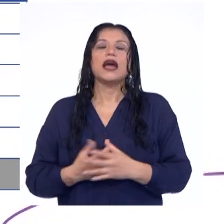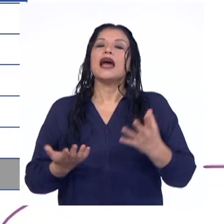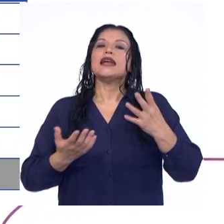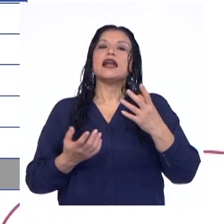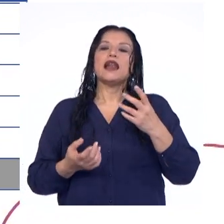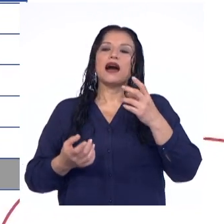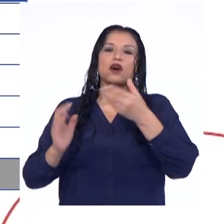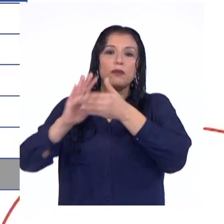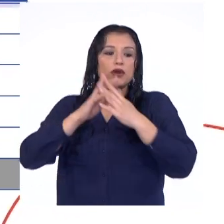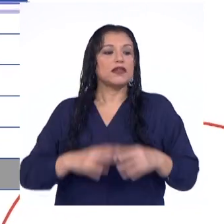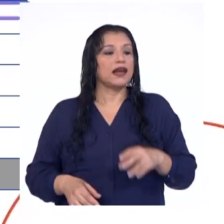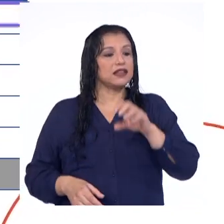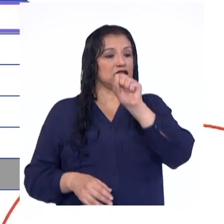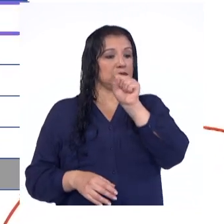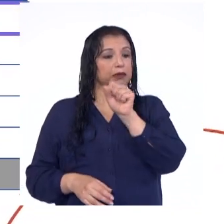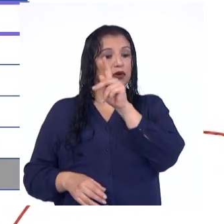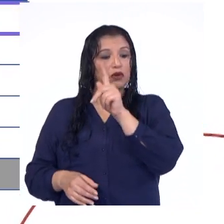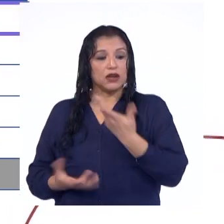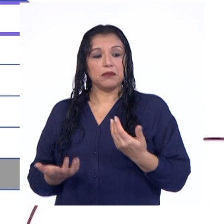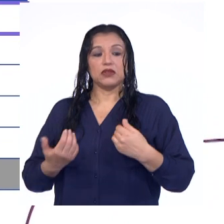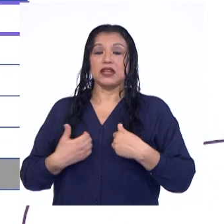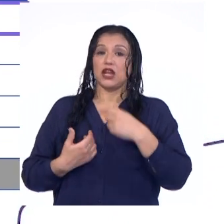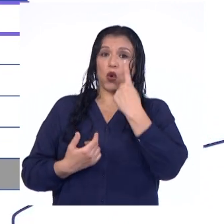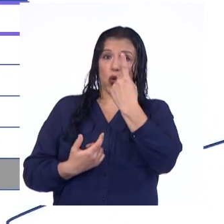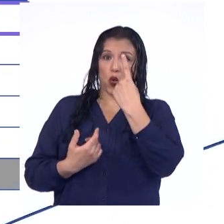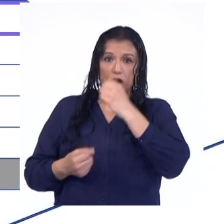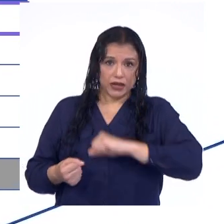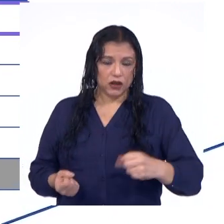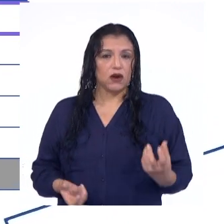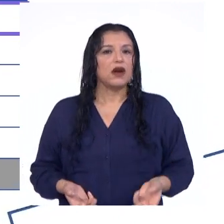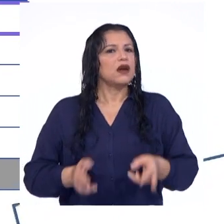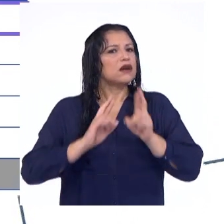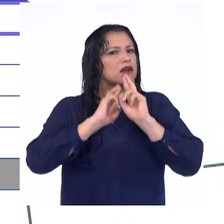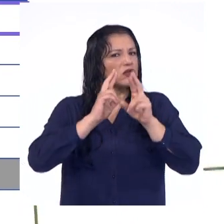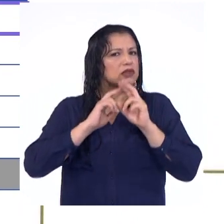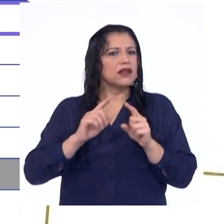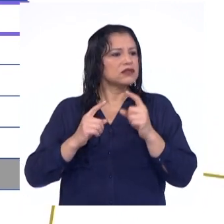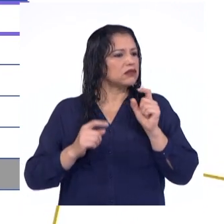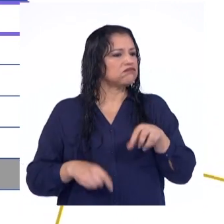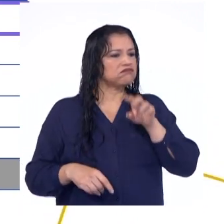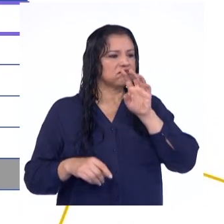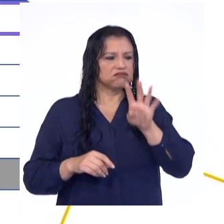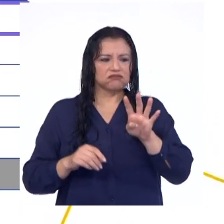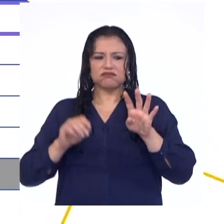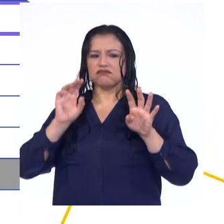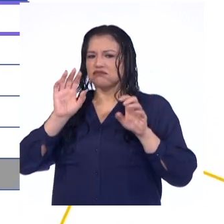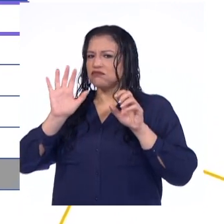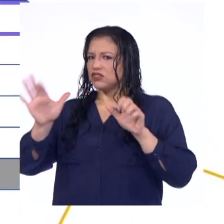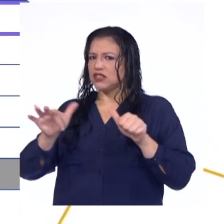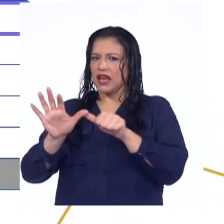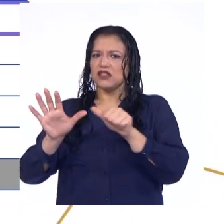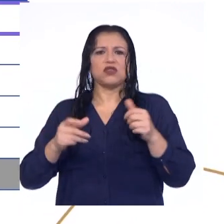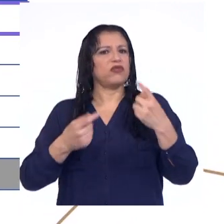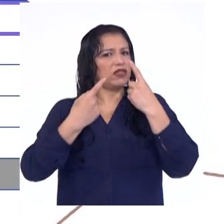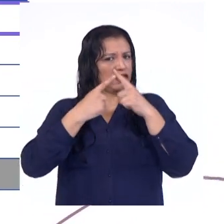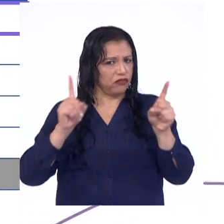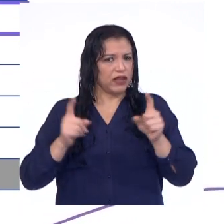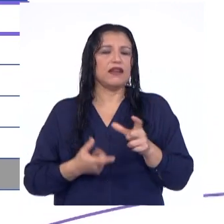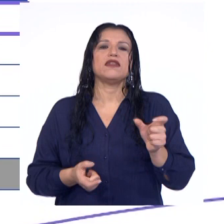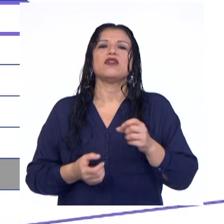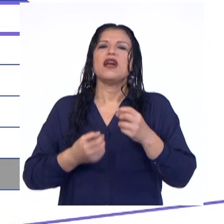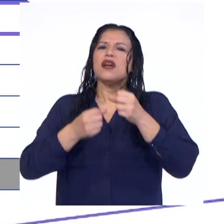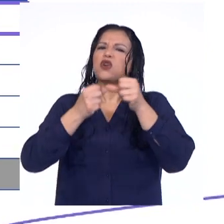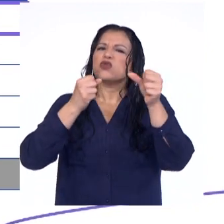Shipibo con Ivo corresponde a 1 hijo. Los resultados obtenidos son diferentes. Significa que los datos en dicha posición